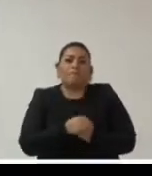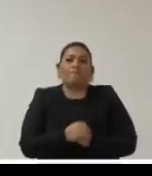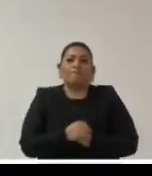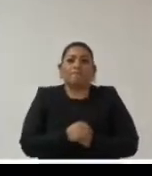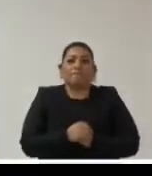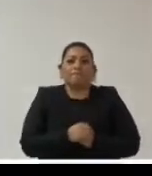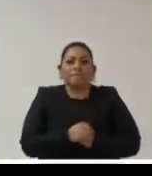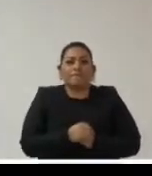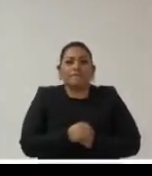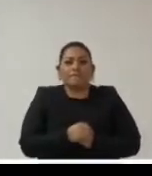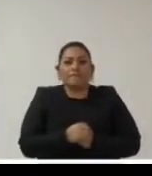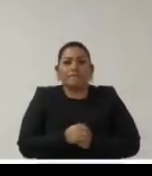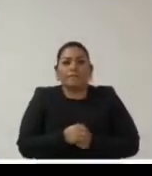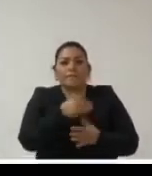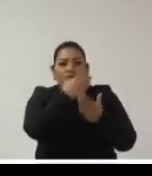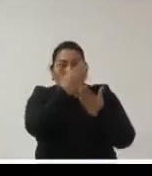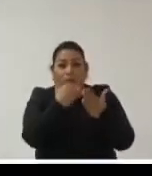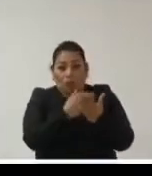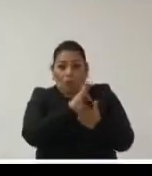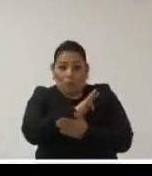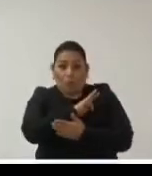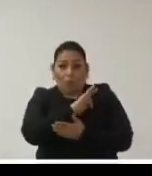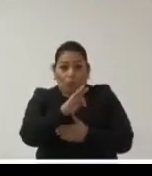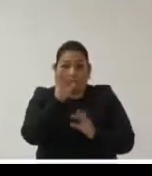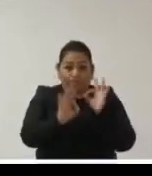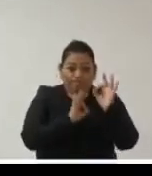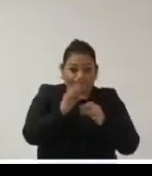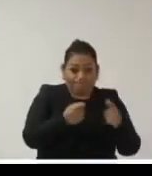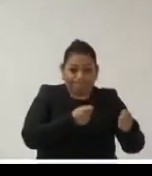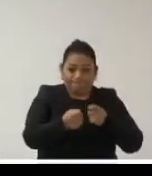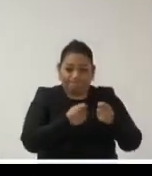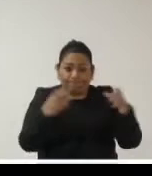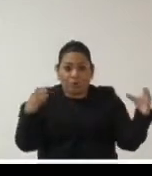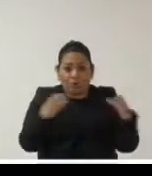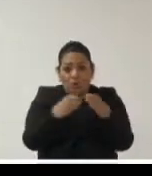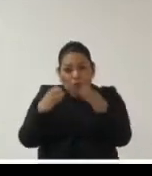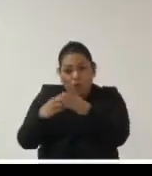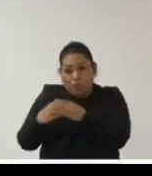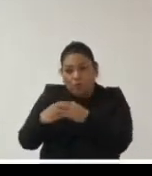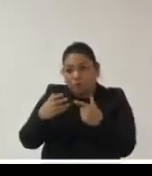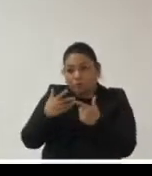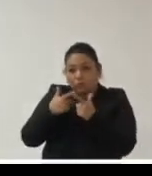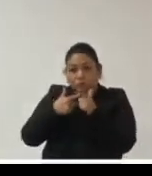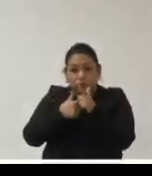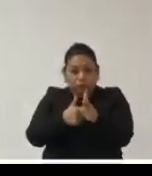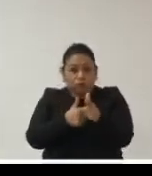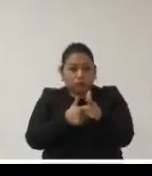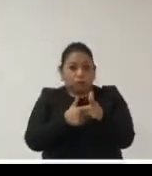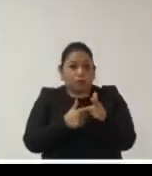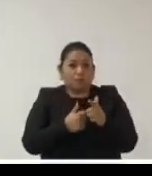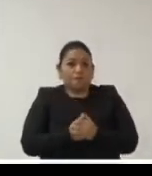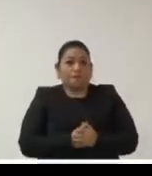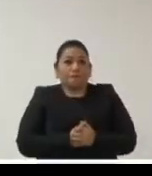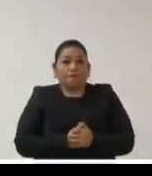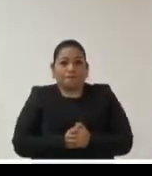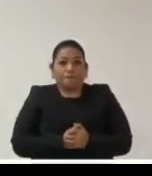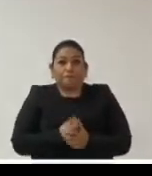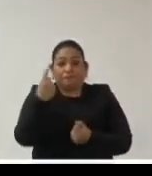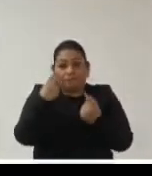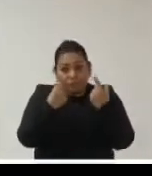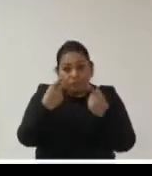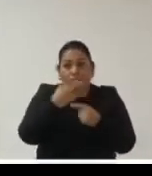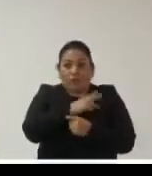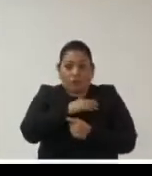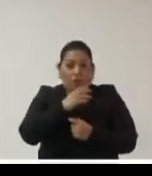desinformación y la posibilidad de generar control social y fomentar la transparencia focalizada en temas relevantes si hay algo que los órganos